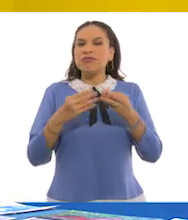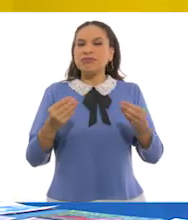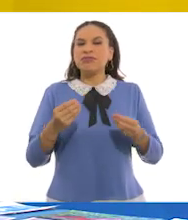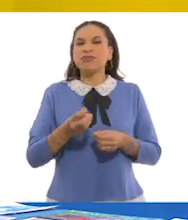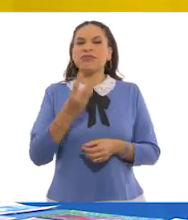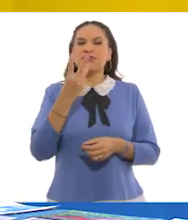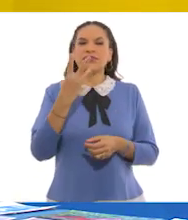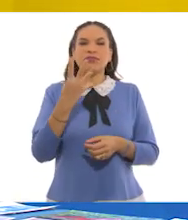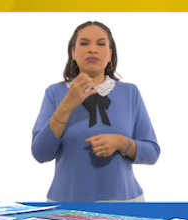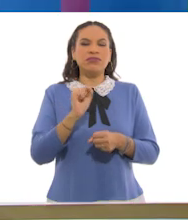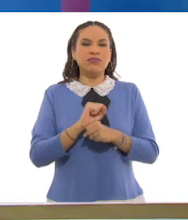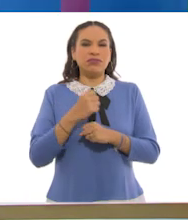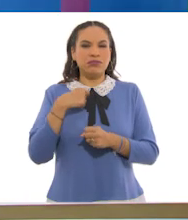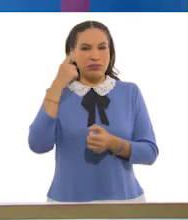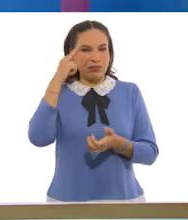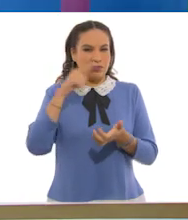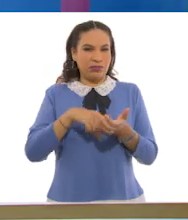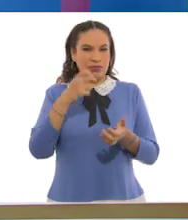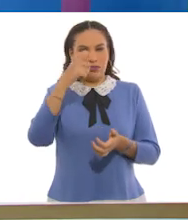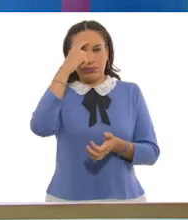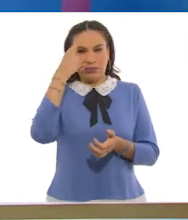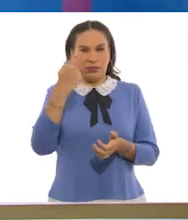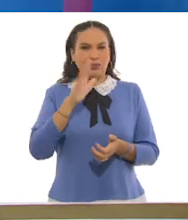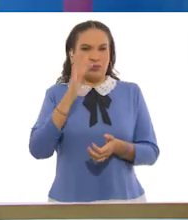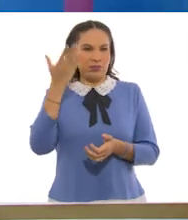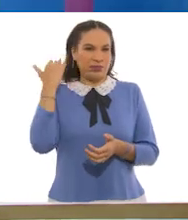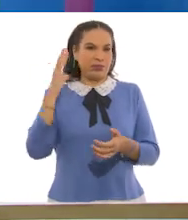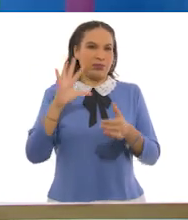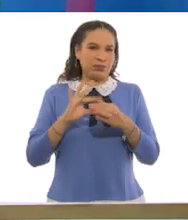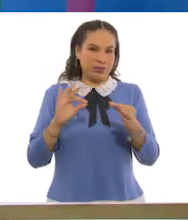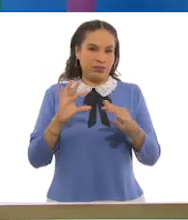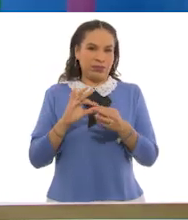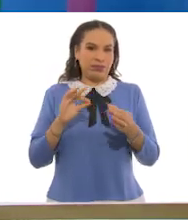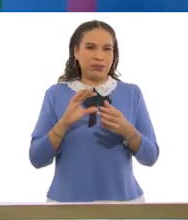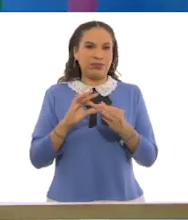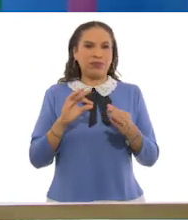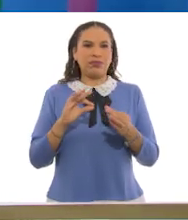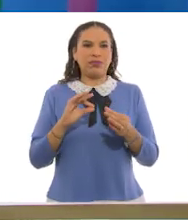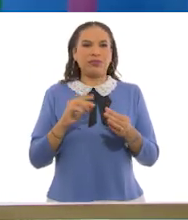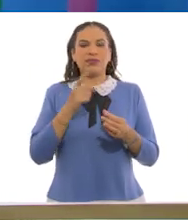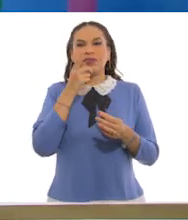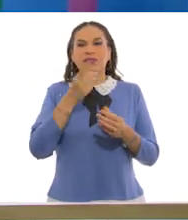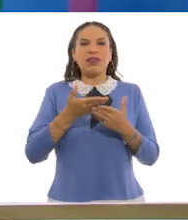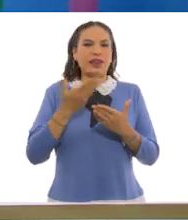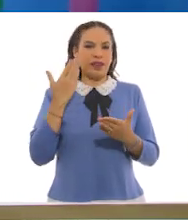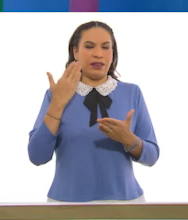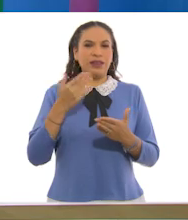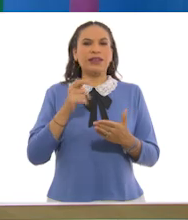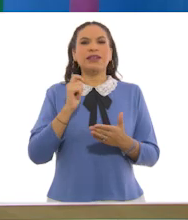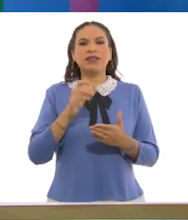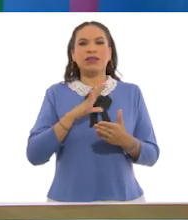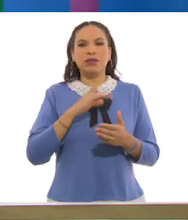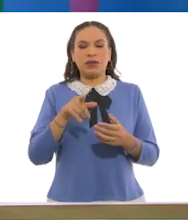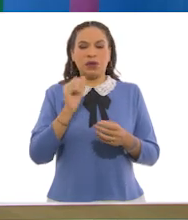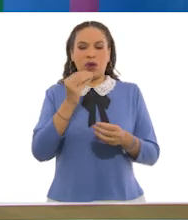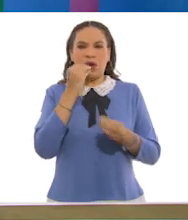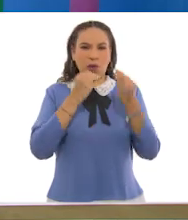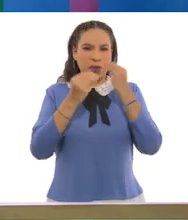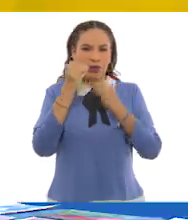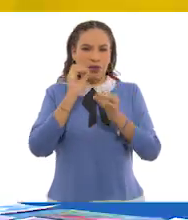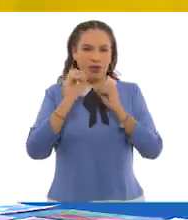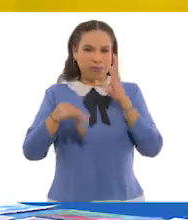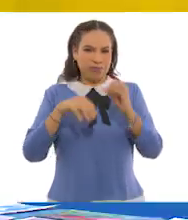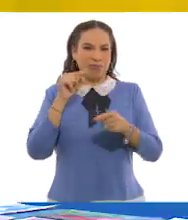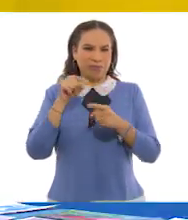Tres y cuatro semanas, bueno, creo que ese es fácil porque ya lo hemos comentado con los restos... Lo hemos comentado antes, ¿no? Que serían los restos de comida, maestra.